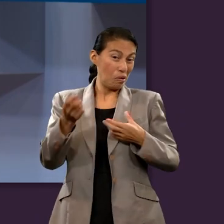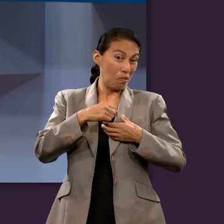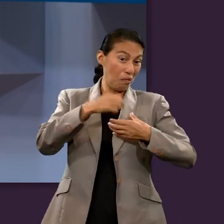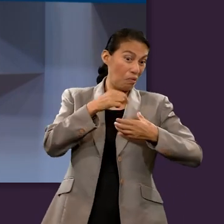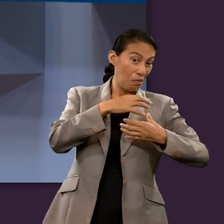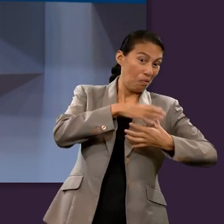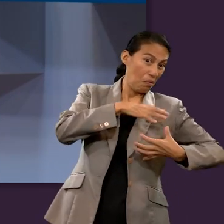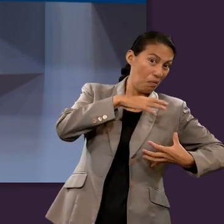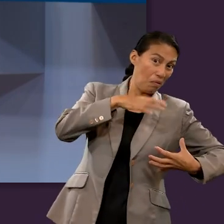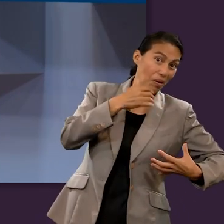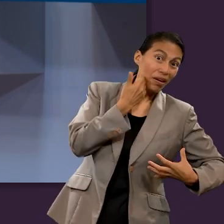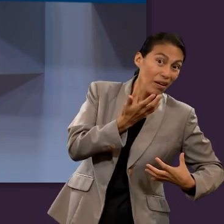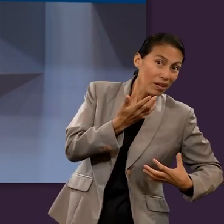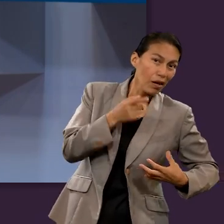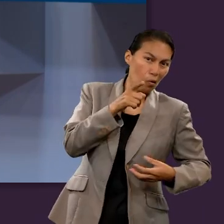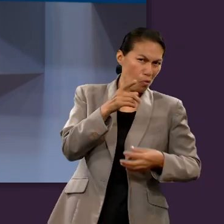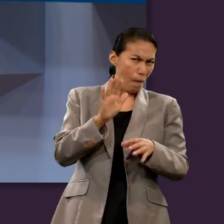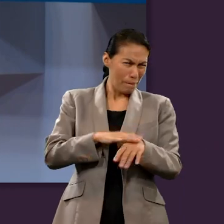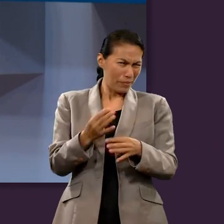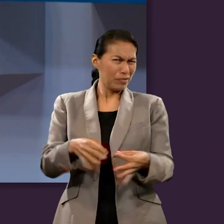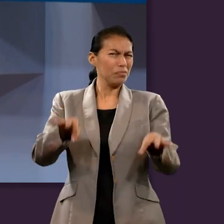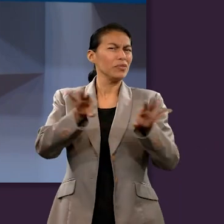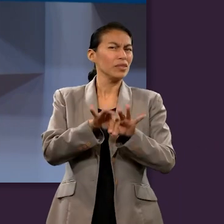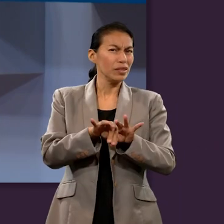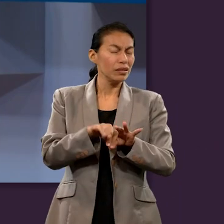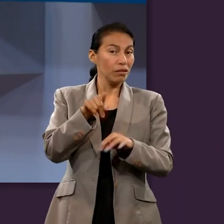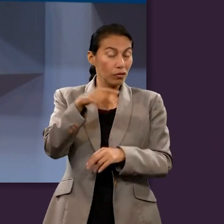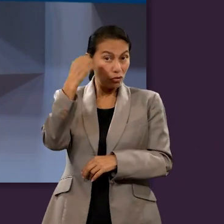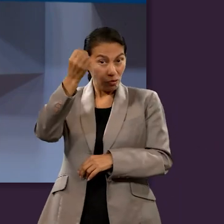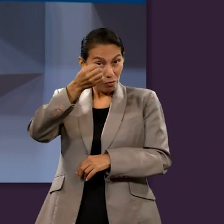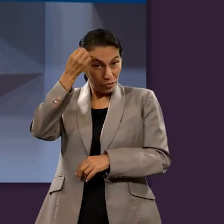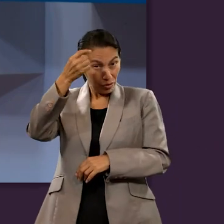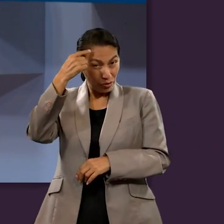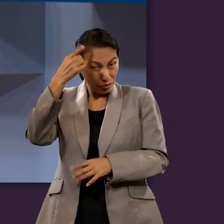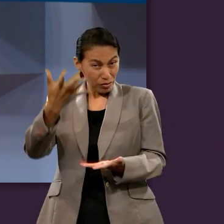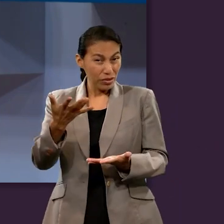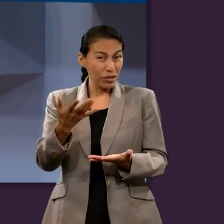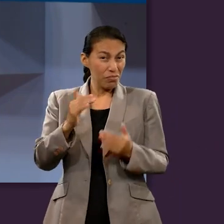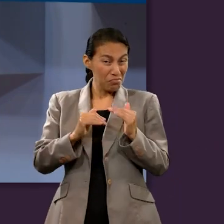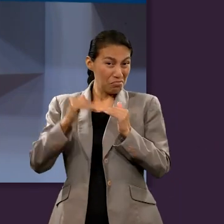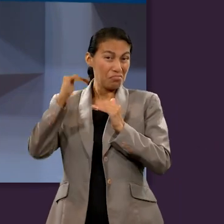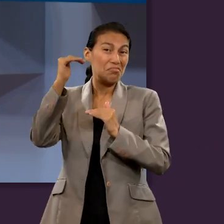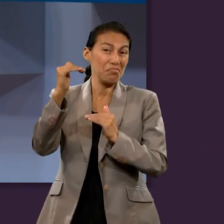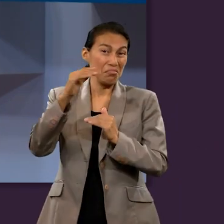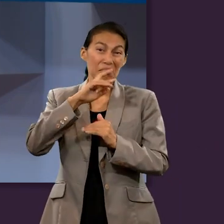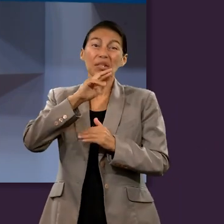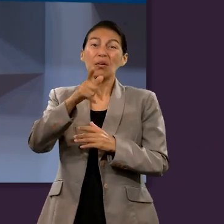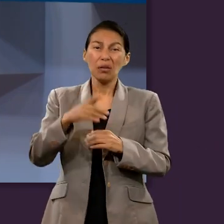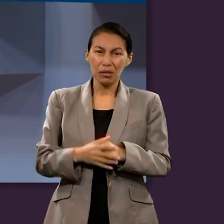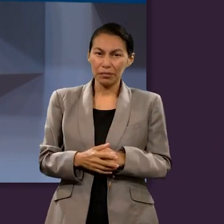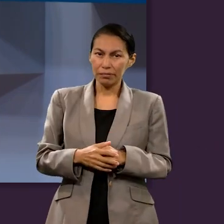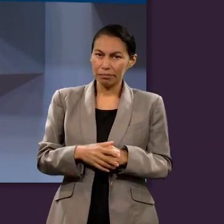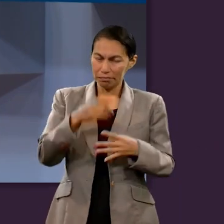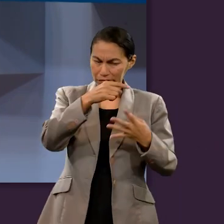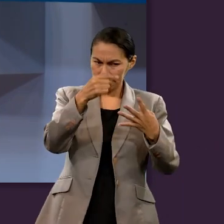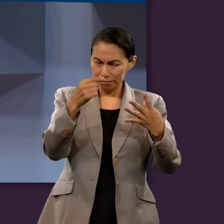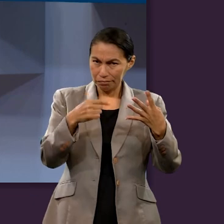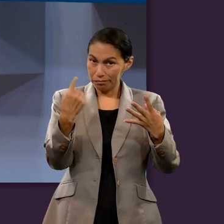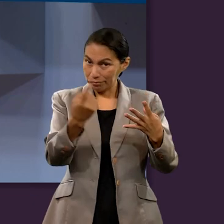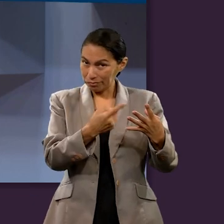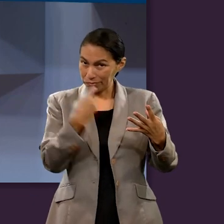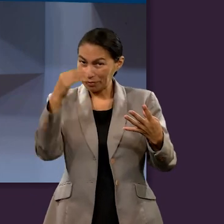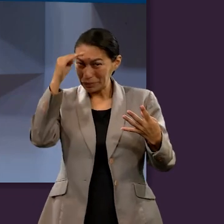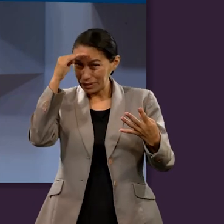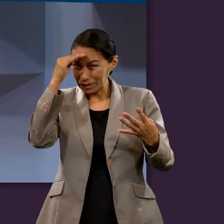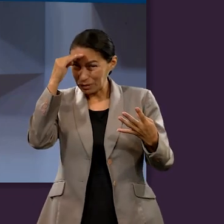¿eres egoísta? ¿eres orgulloso? ¿estás pendiente de acumular riquezas? ¿sientes que eres el más importante y que